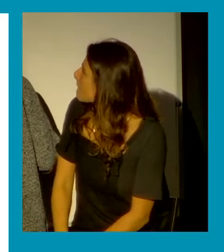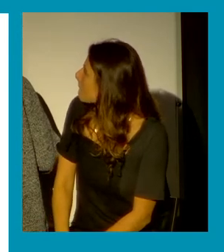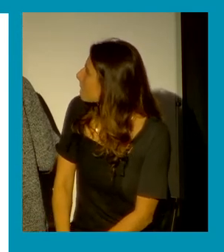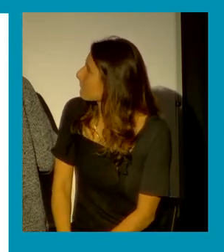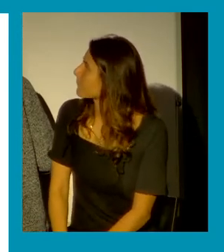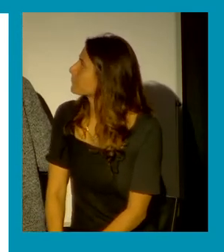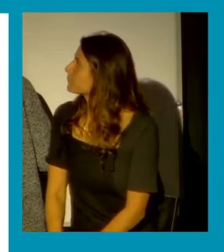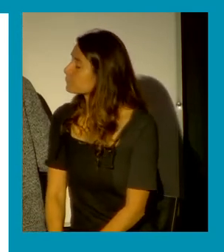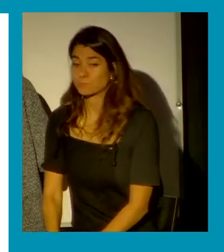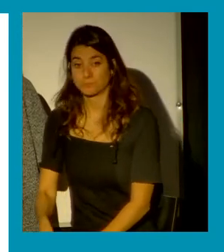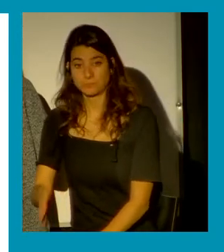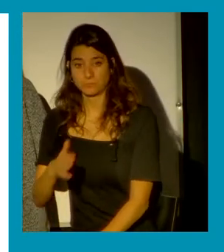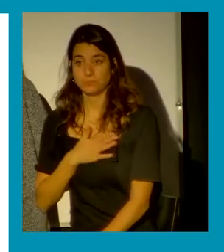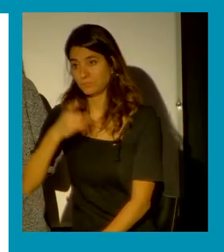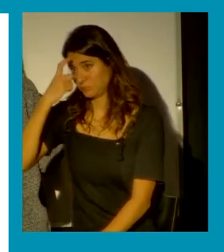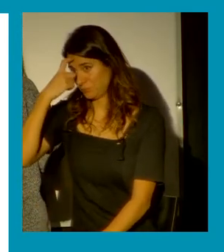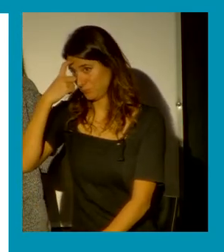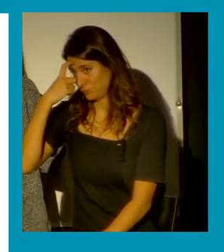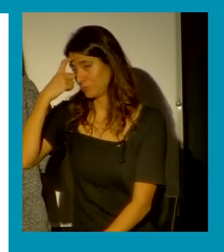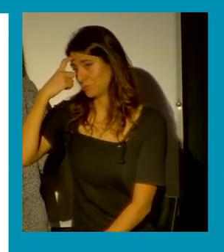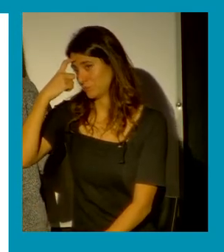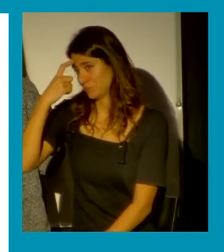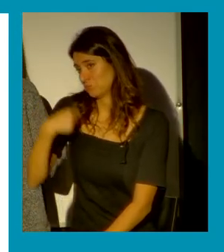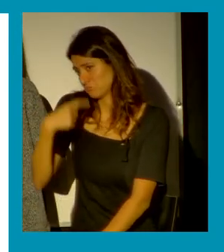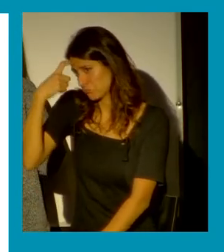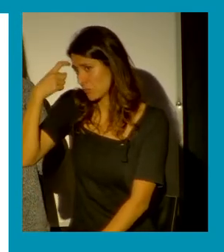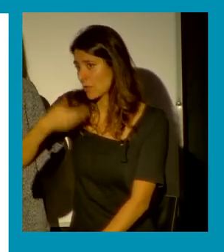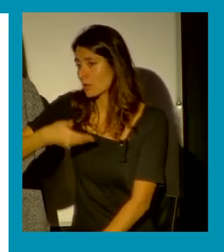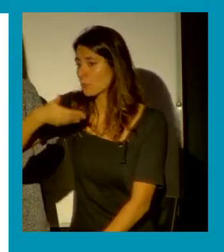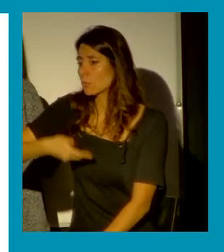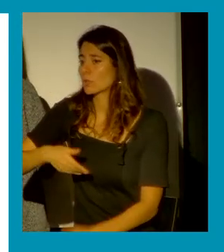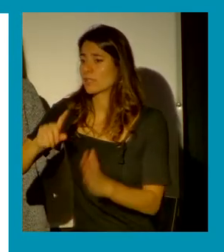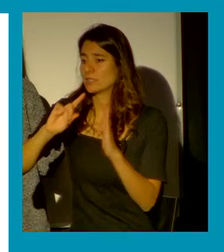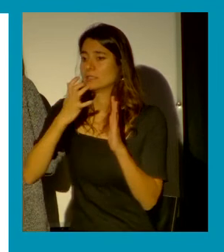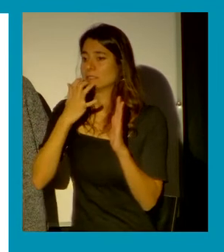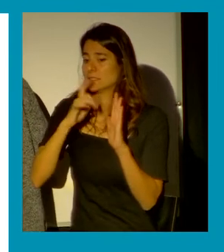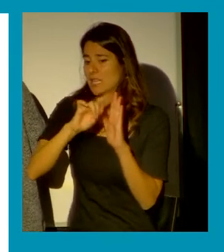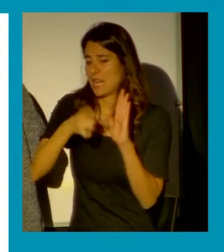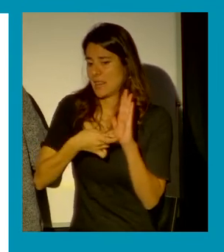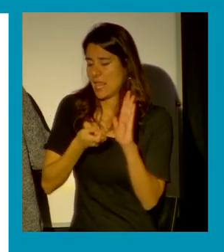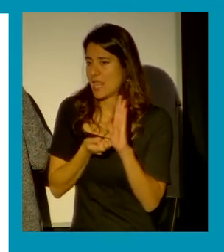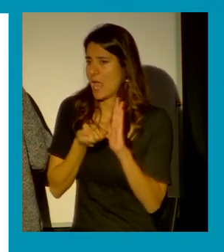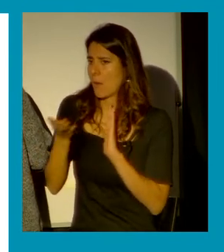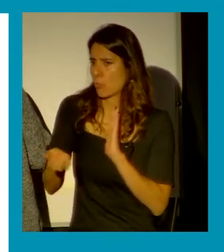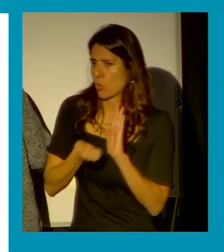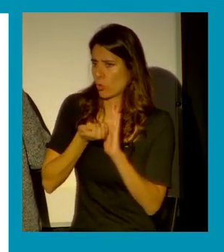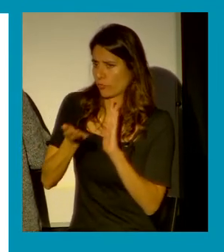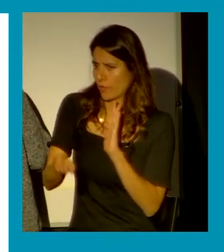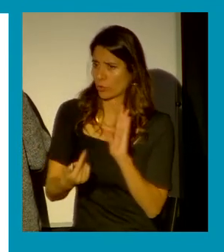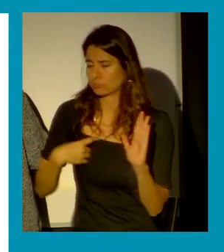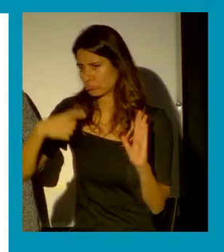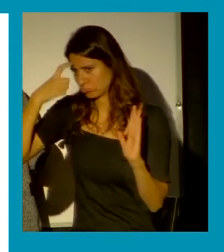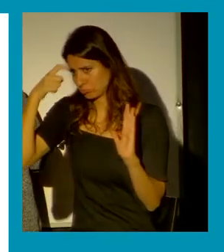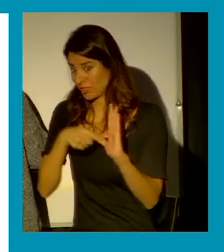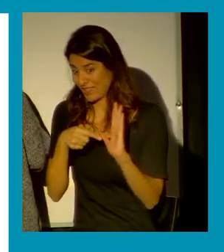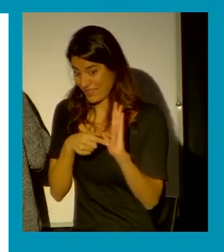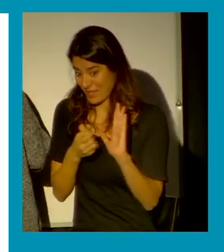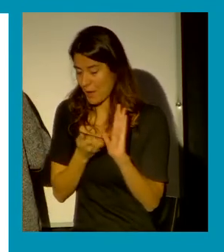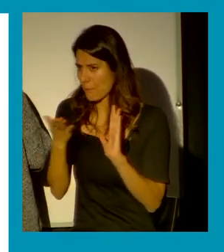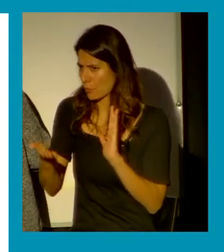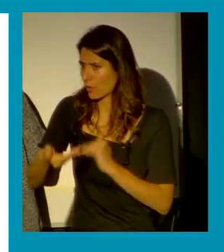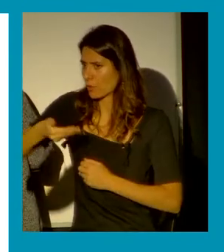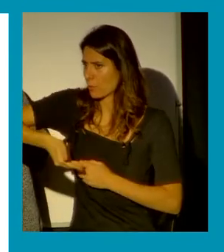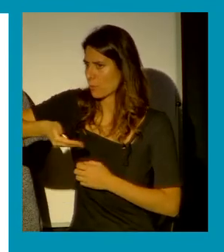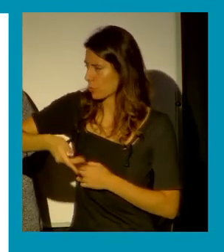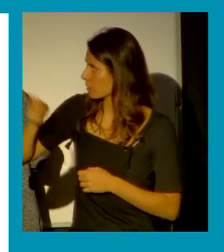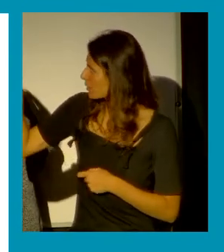a mí sí que me parece importante y valioso dentro de aportaciones de una ley y otra, pues yo he puesto con roja porque a mí esto me parece una aportación dentro de